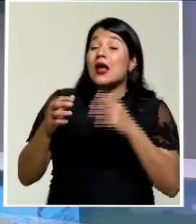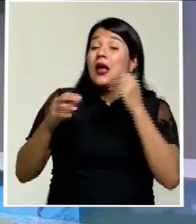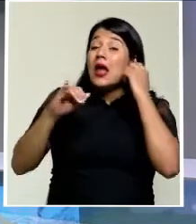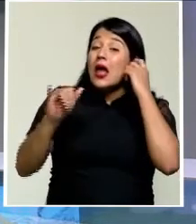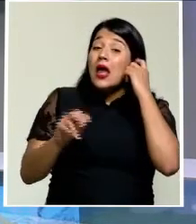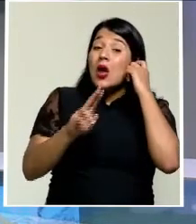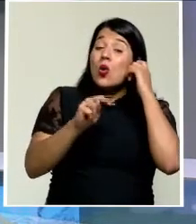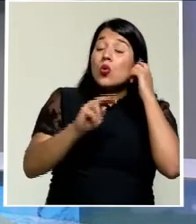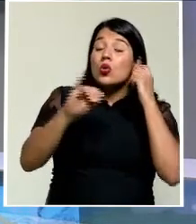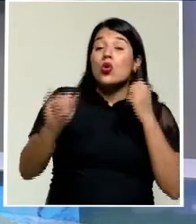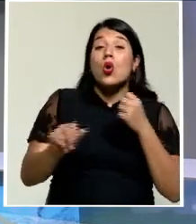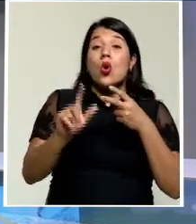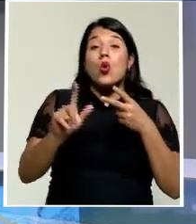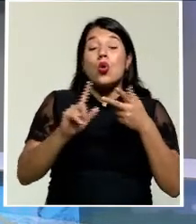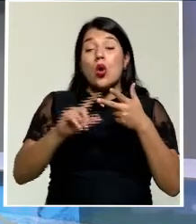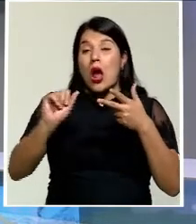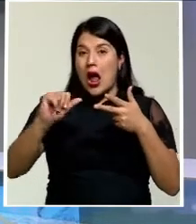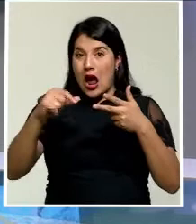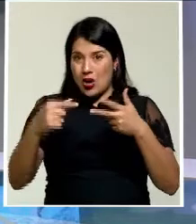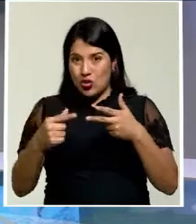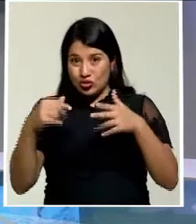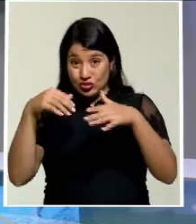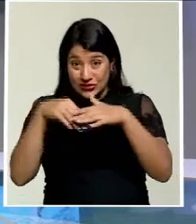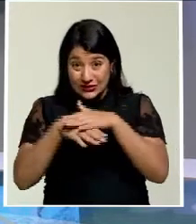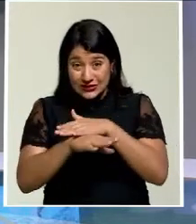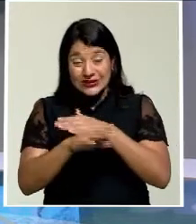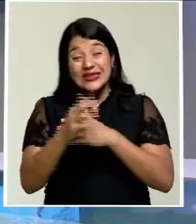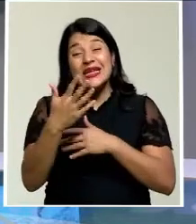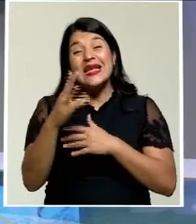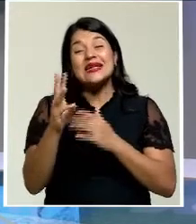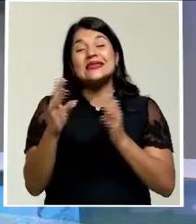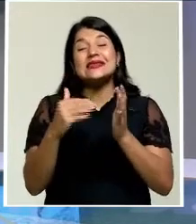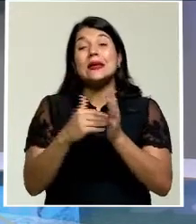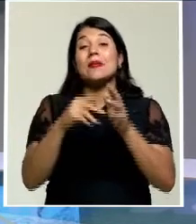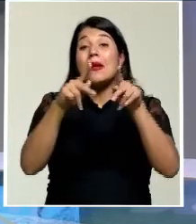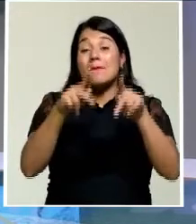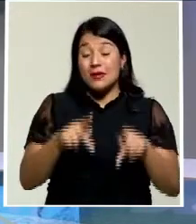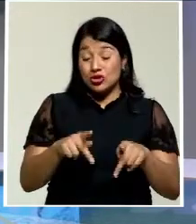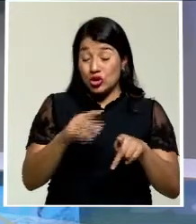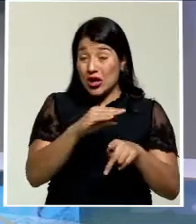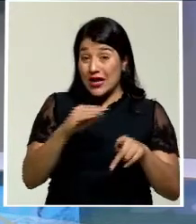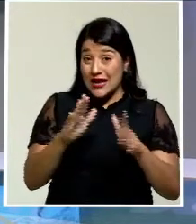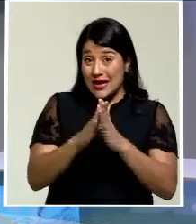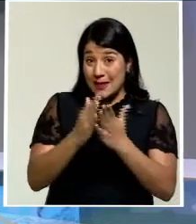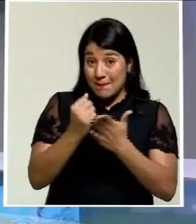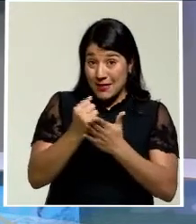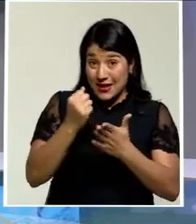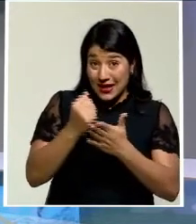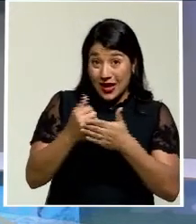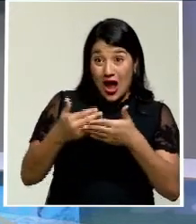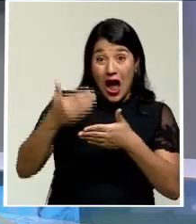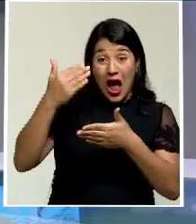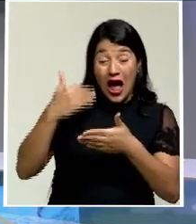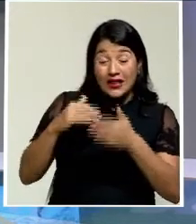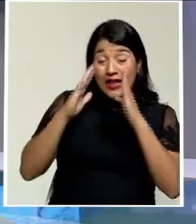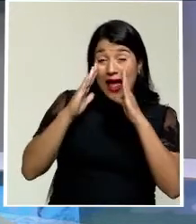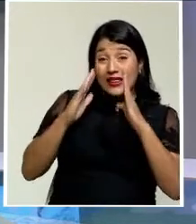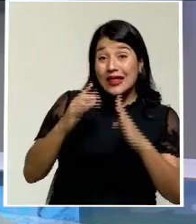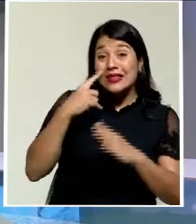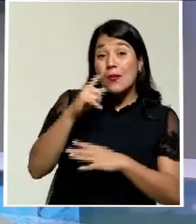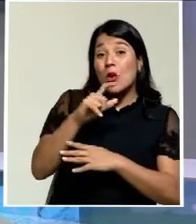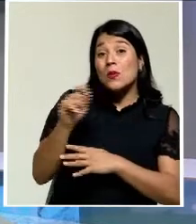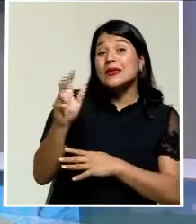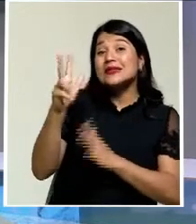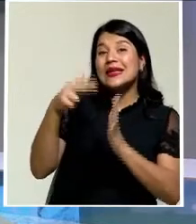julio y agosto lo han hecho más de 16 mil personas. Inmigración pasó de recibir por mes 3 mil